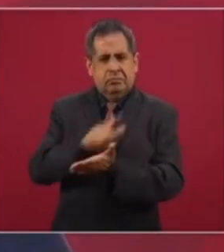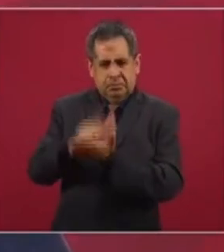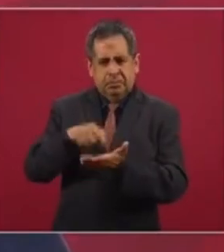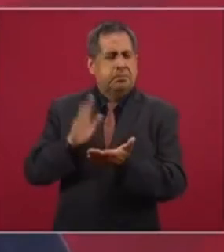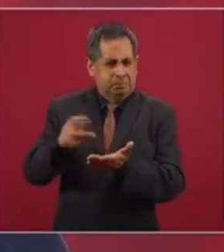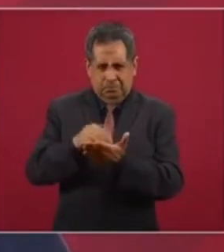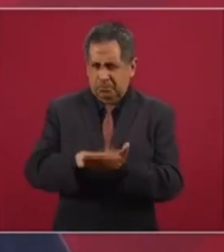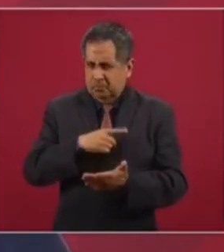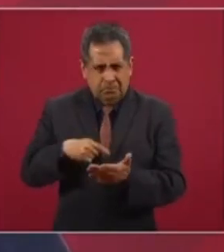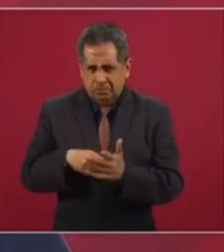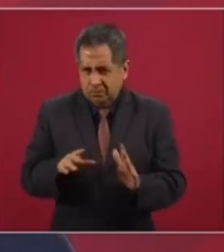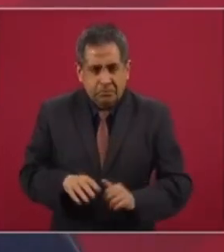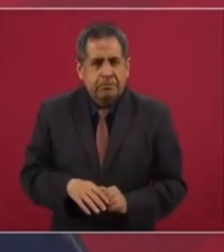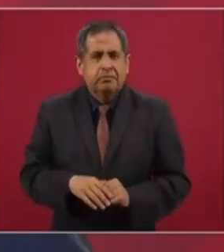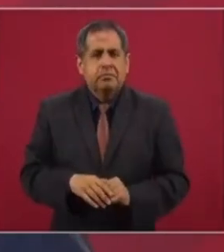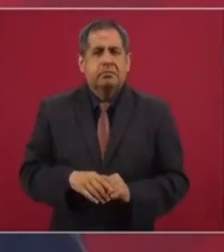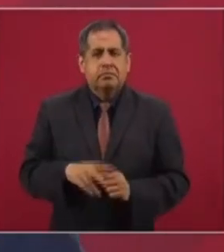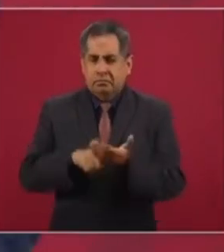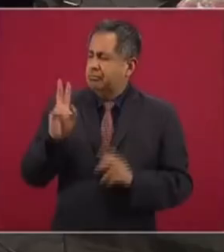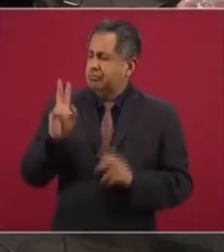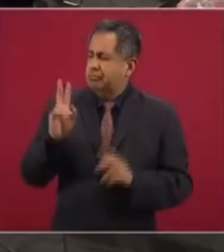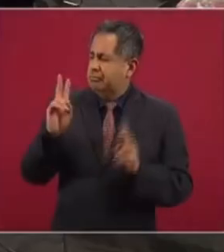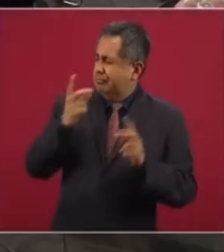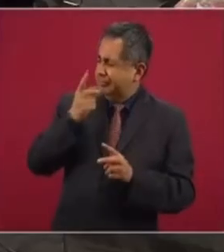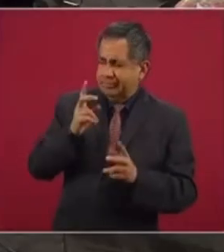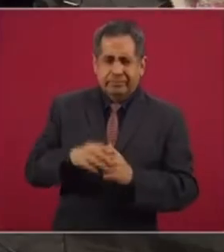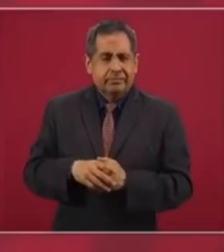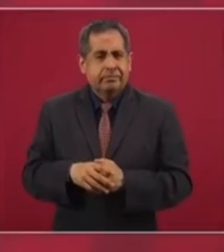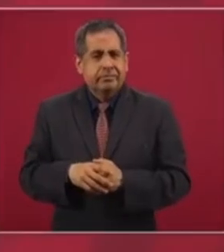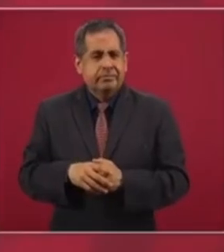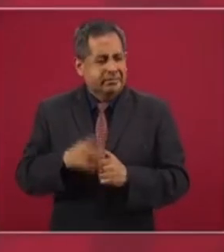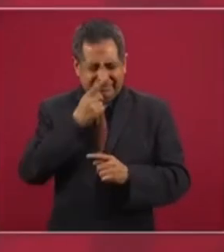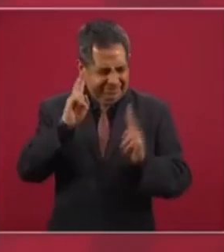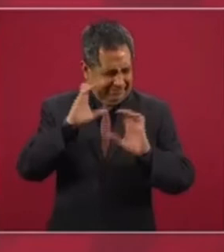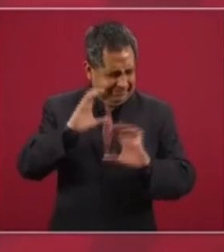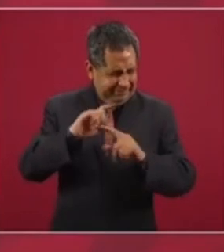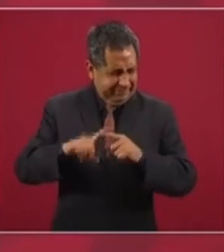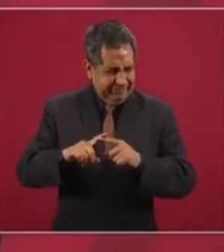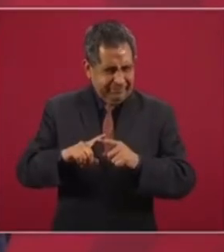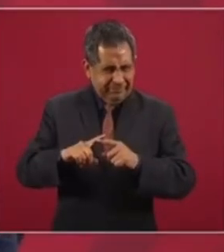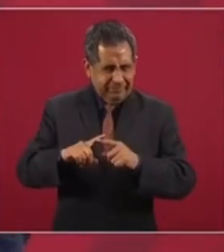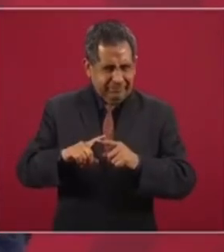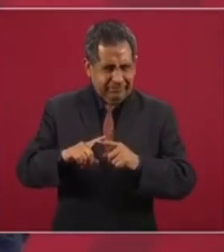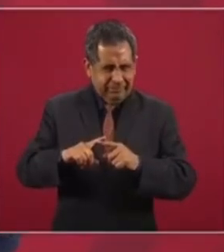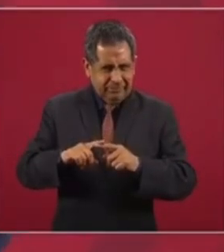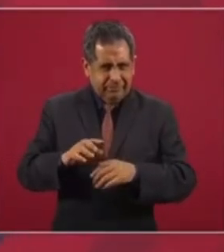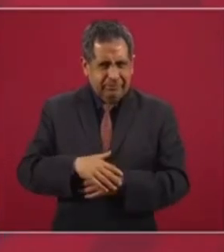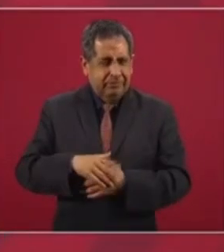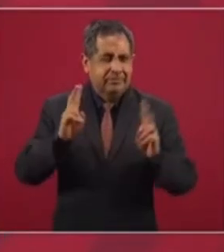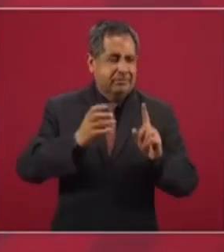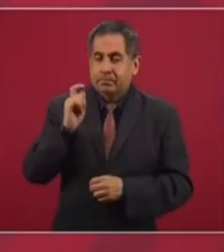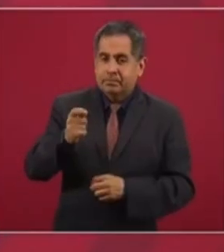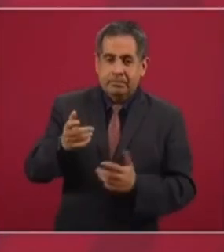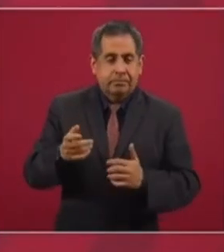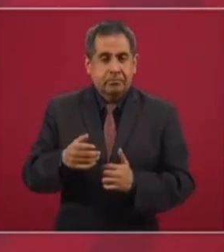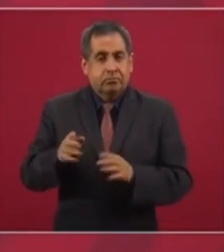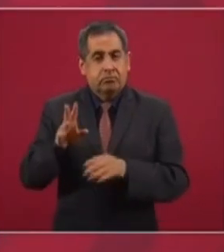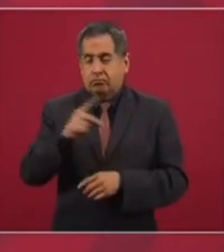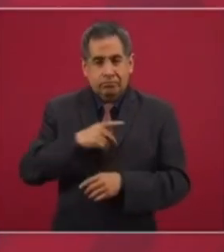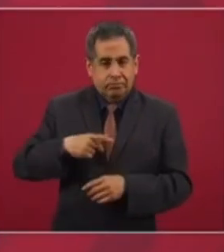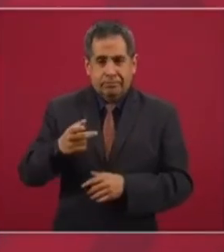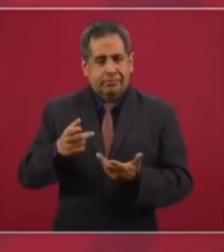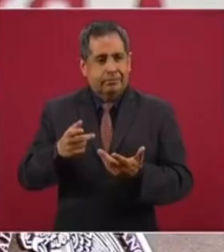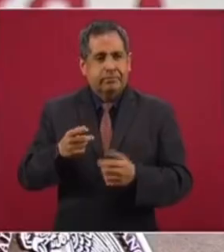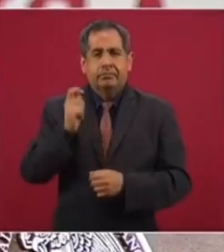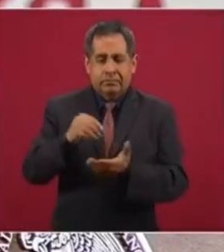Yo creo que prohibido. La costumbre de la canción que dice que la costumbre es más fuerte que el amor. Es que no